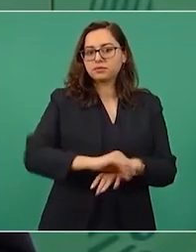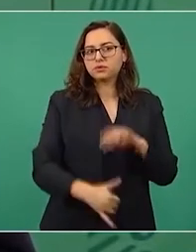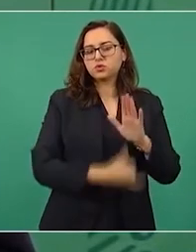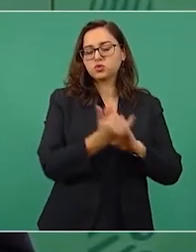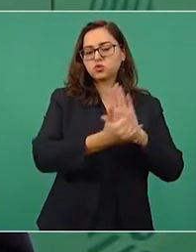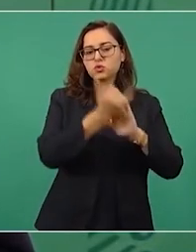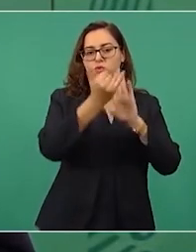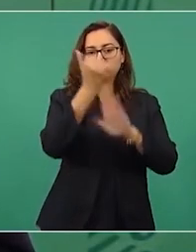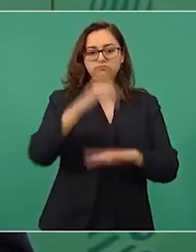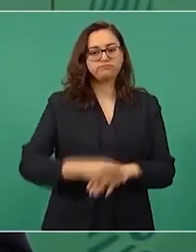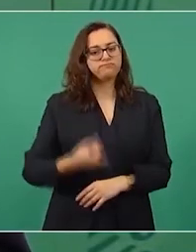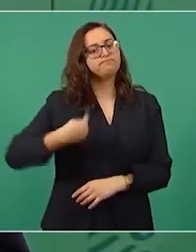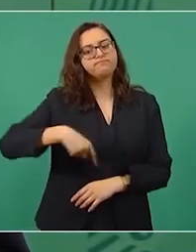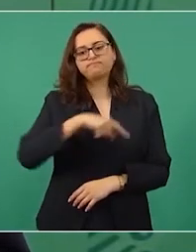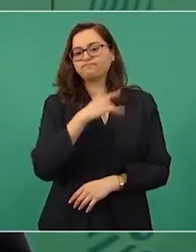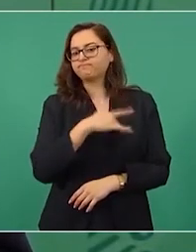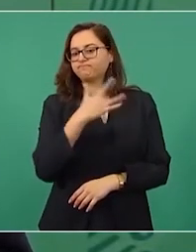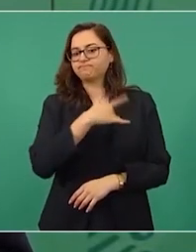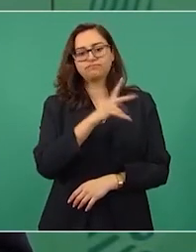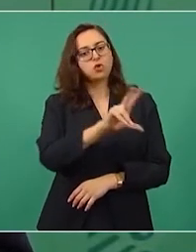Y dijimos no.